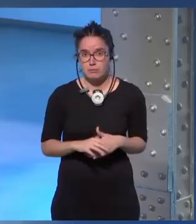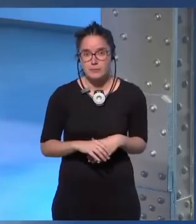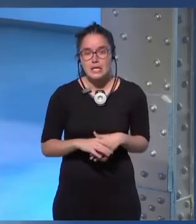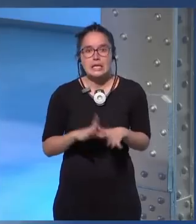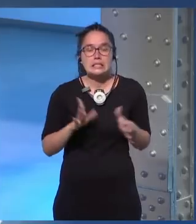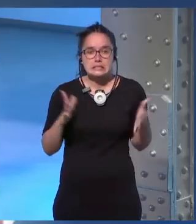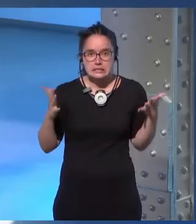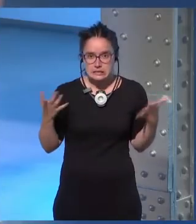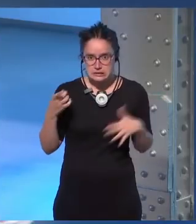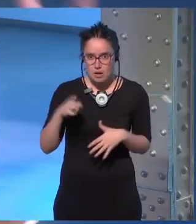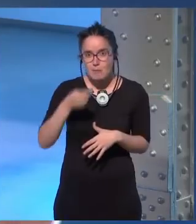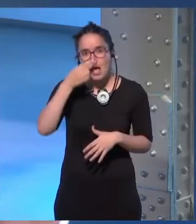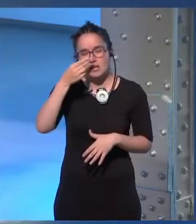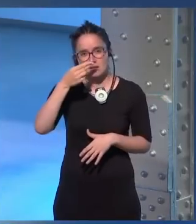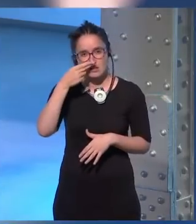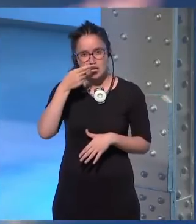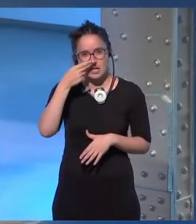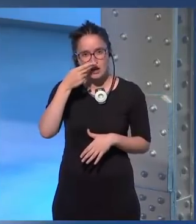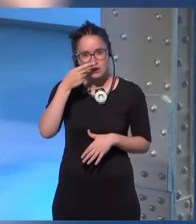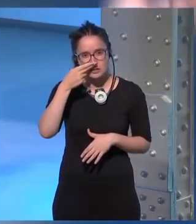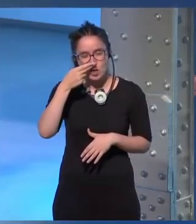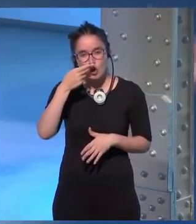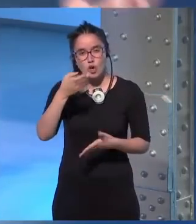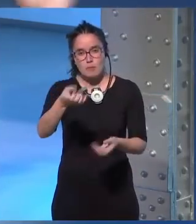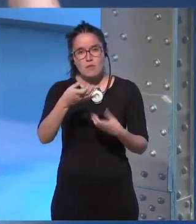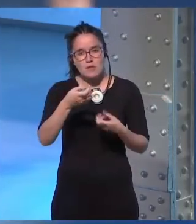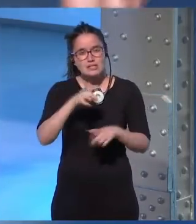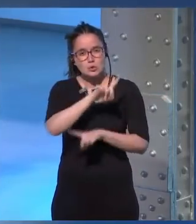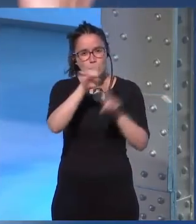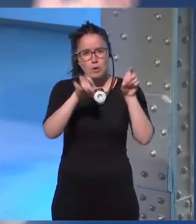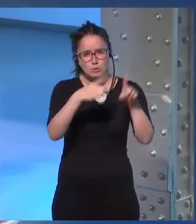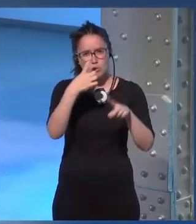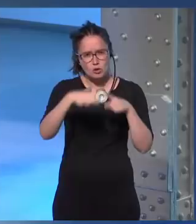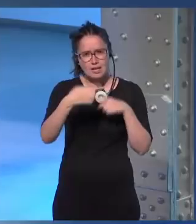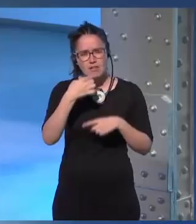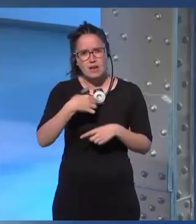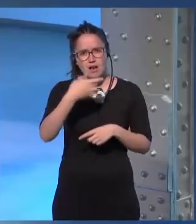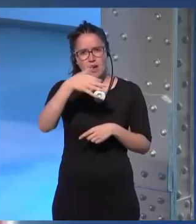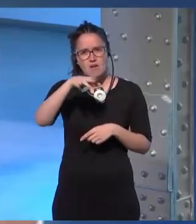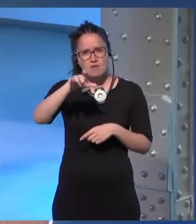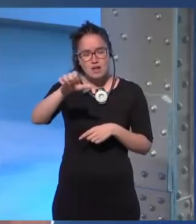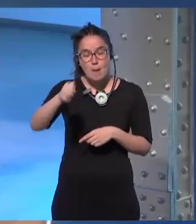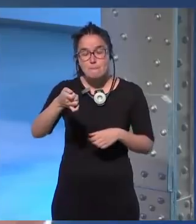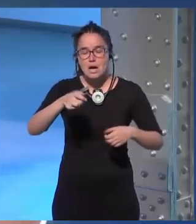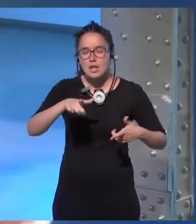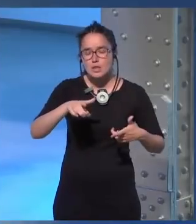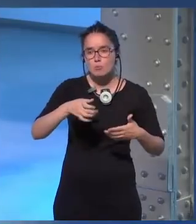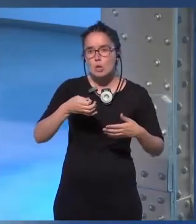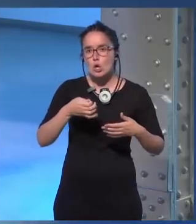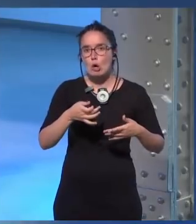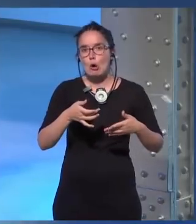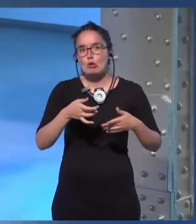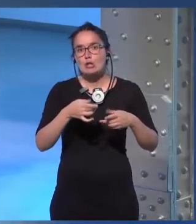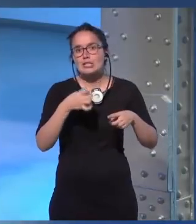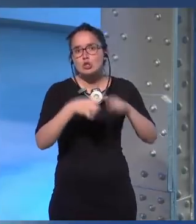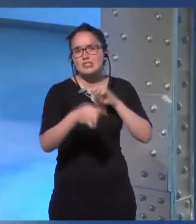Y en parte me interesa uno de los comentarios que hacías en tu pregunta Gabriela y es que parece que tenemos más manga ancha con los